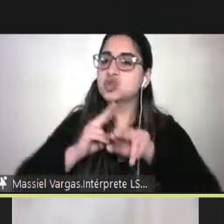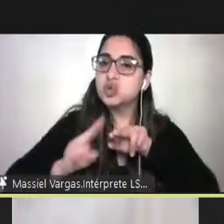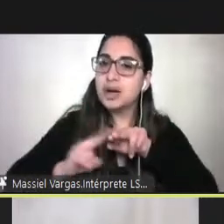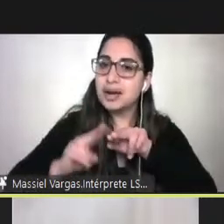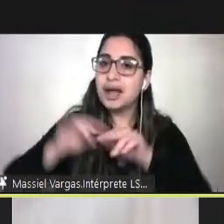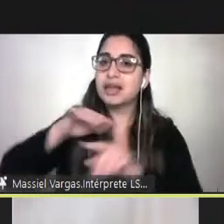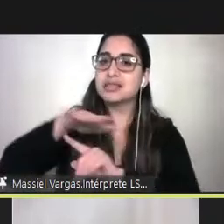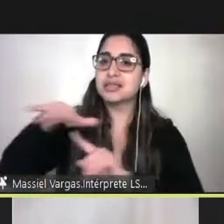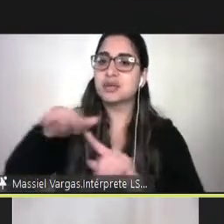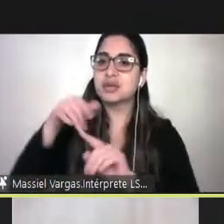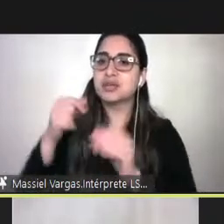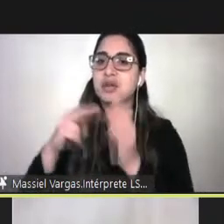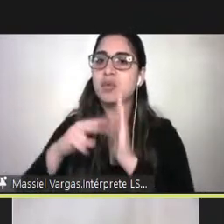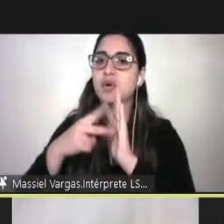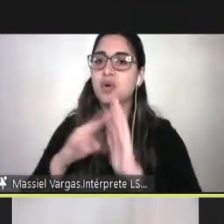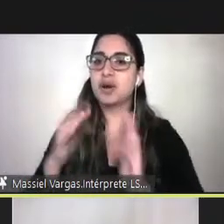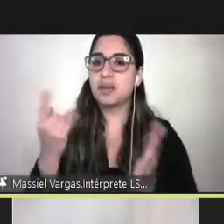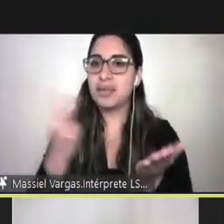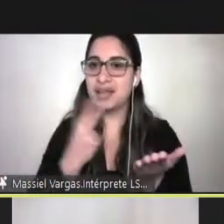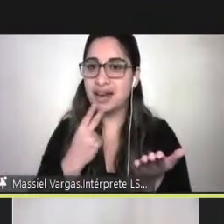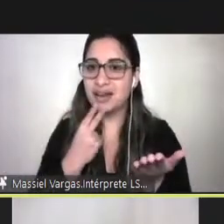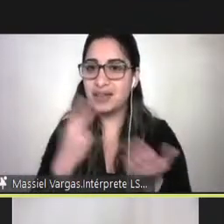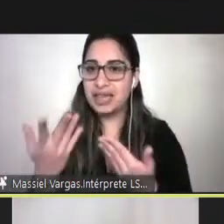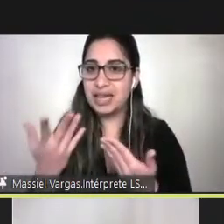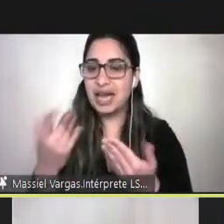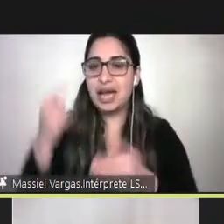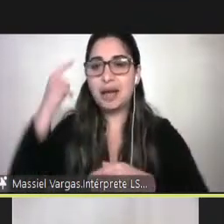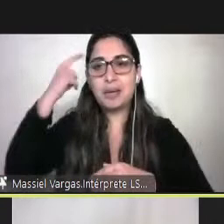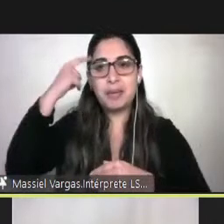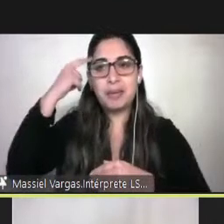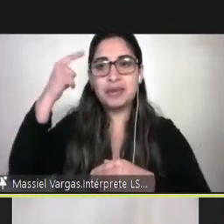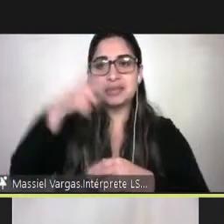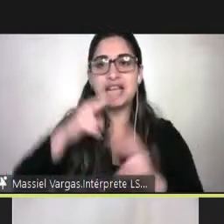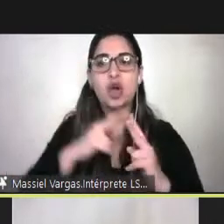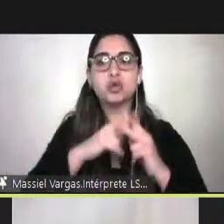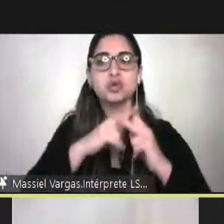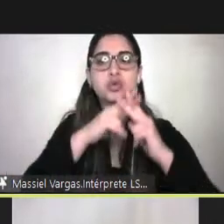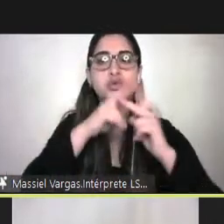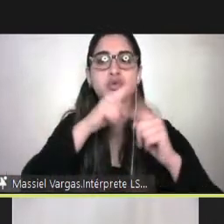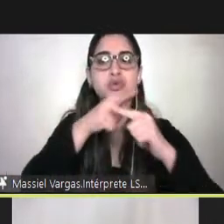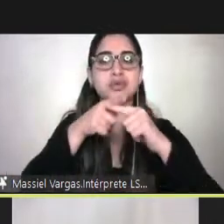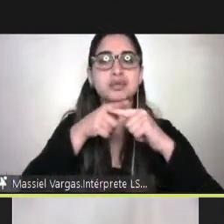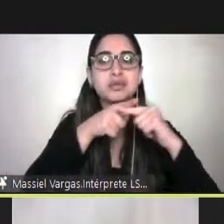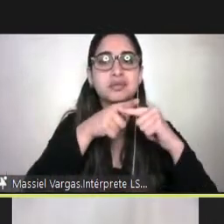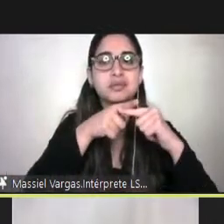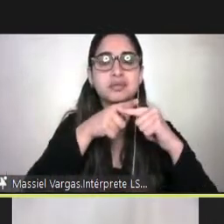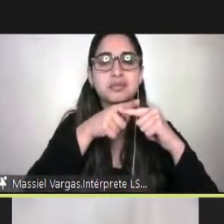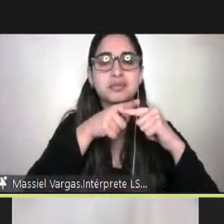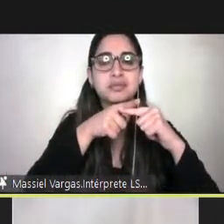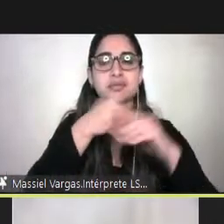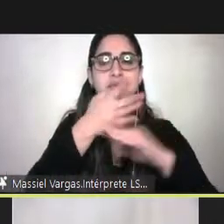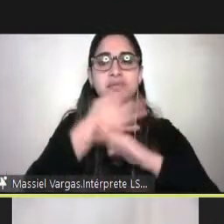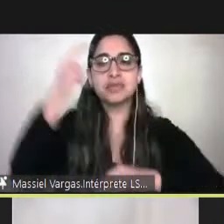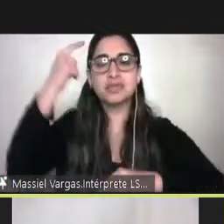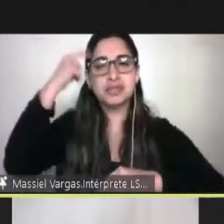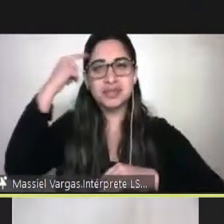perfilar la sociedad que queremos construir y por eso también yo quise ser parte de